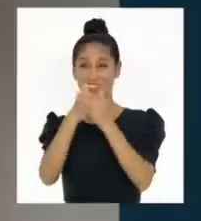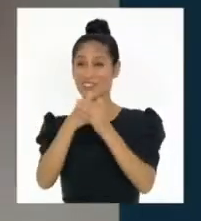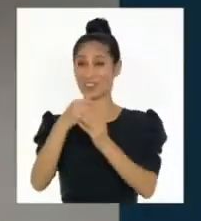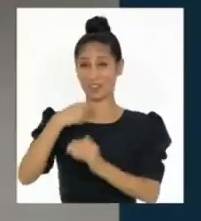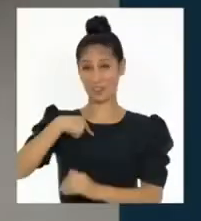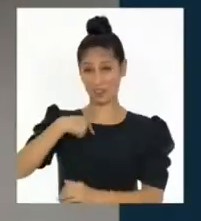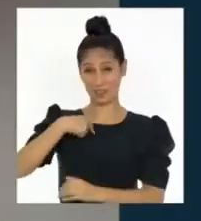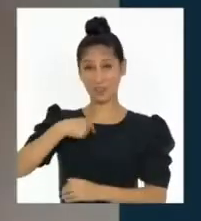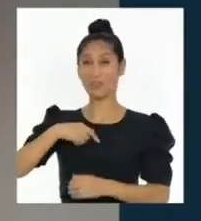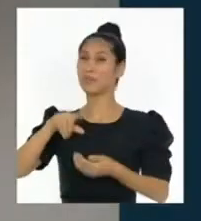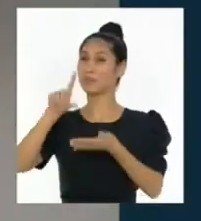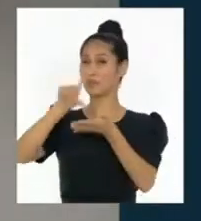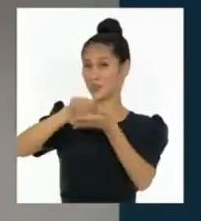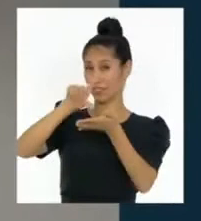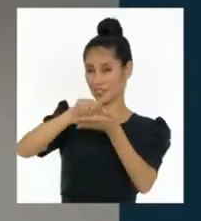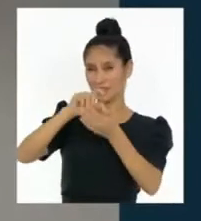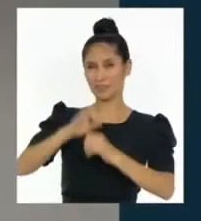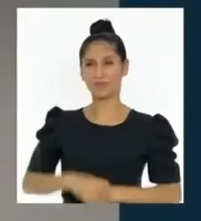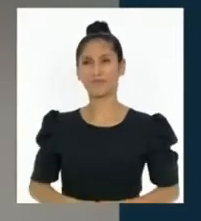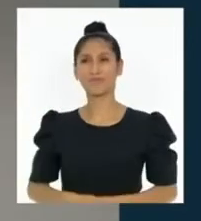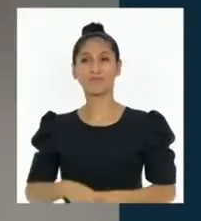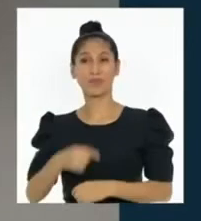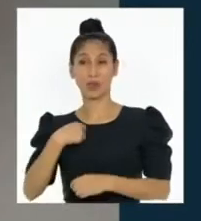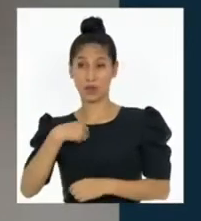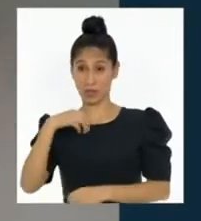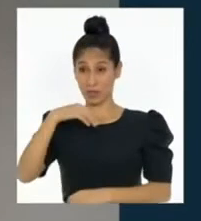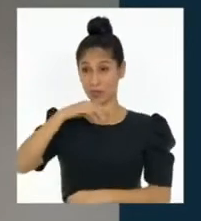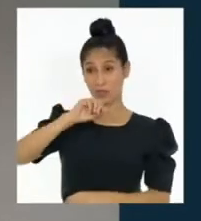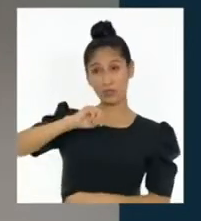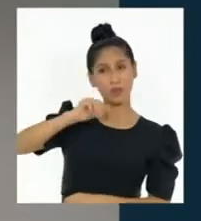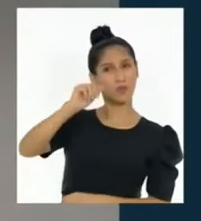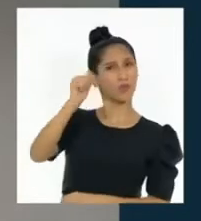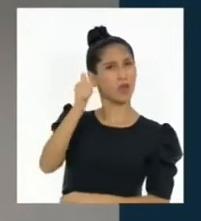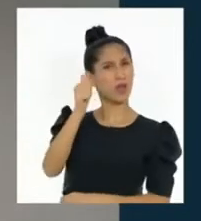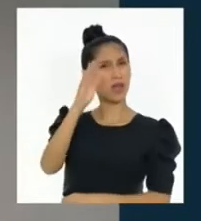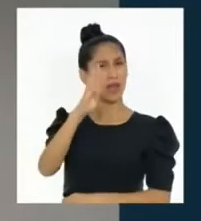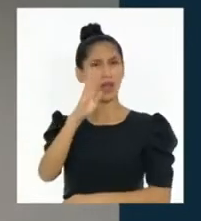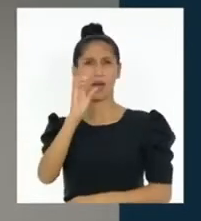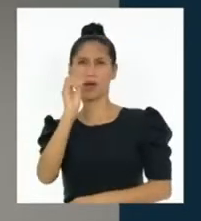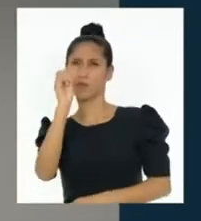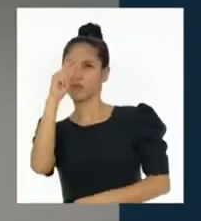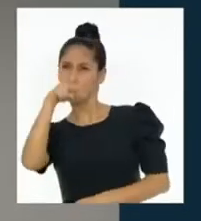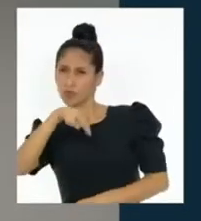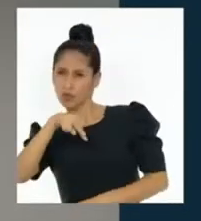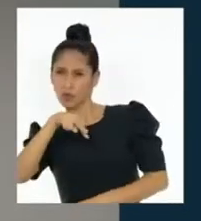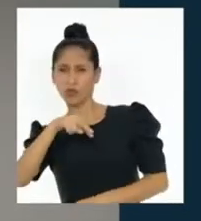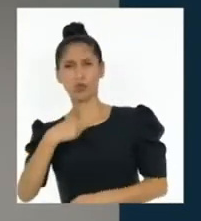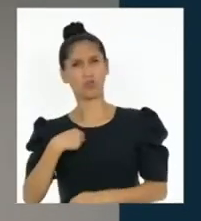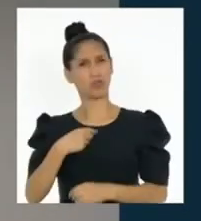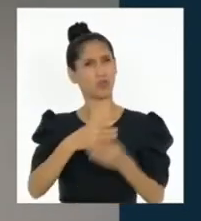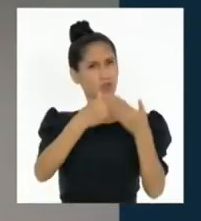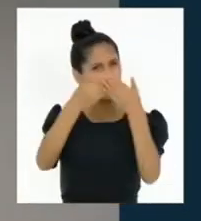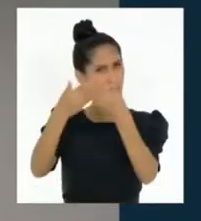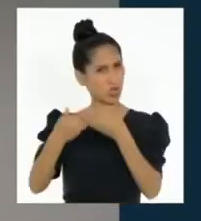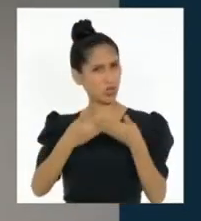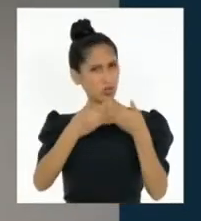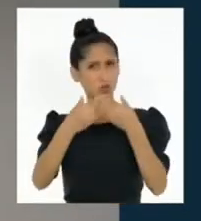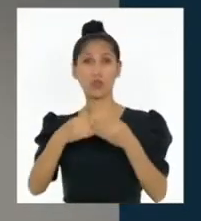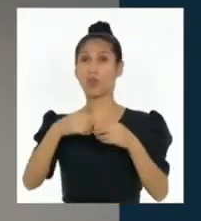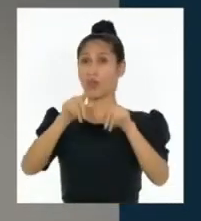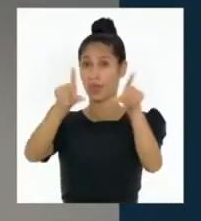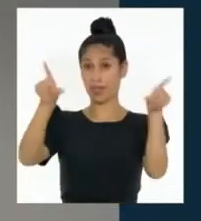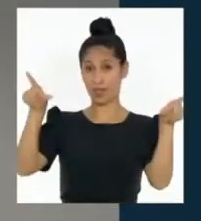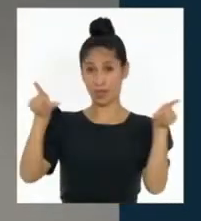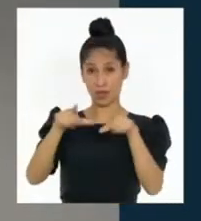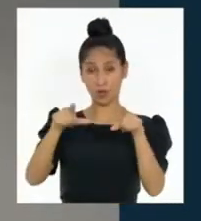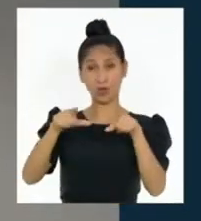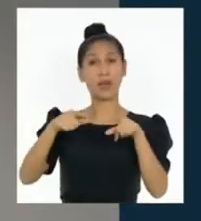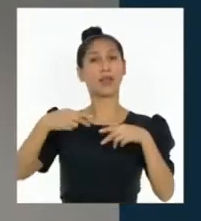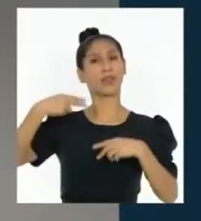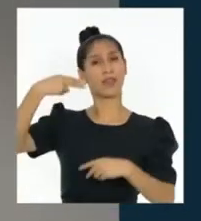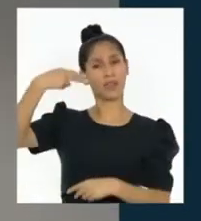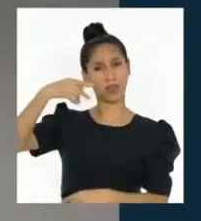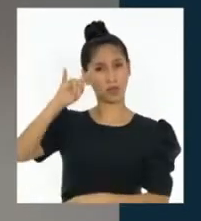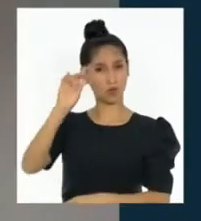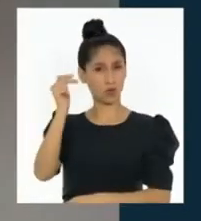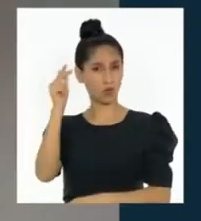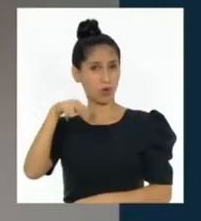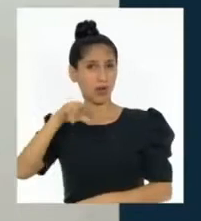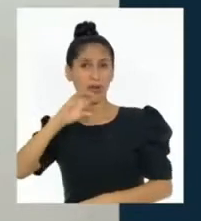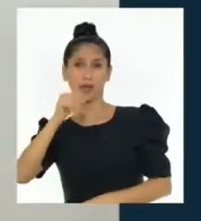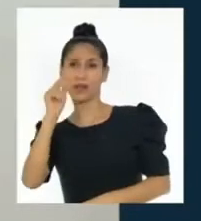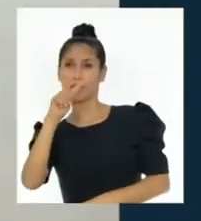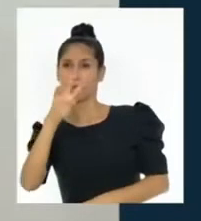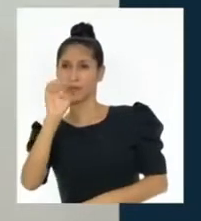región Lima. Hola a todos, soy Adón Flores Vargas, estudiante de la Institución Educativa Mnemática San Francisco de Brasil, de la provincia de Acobamba, región